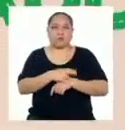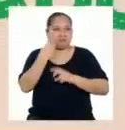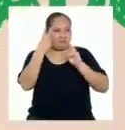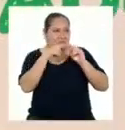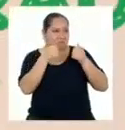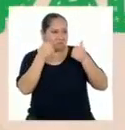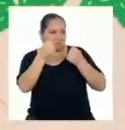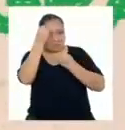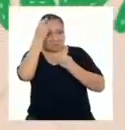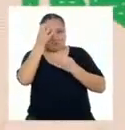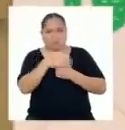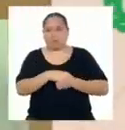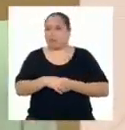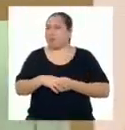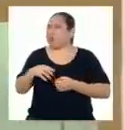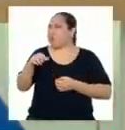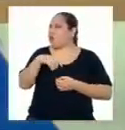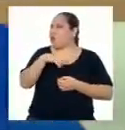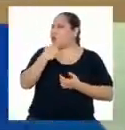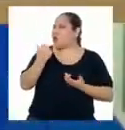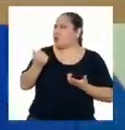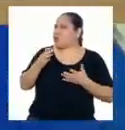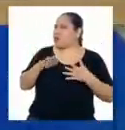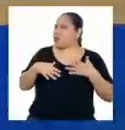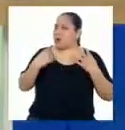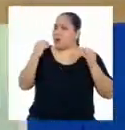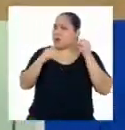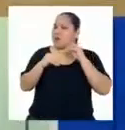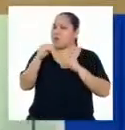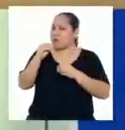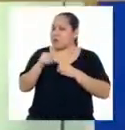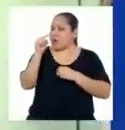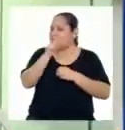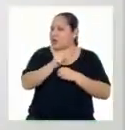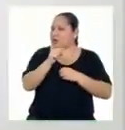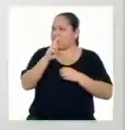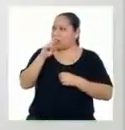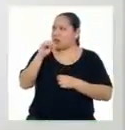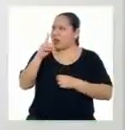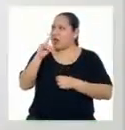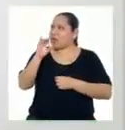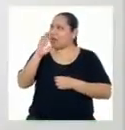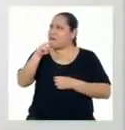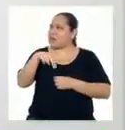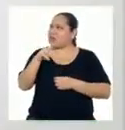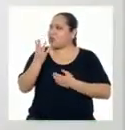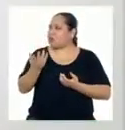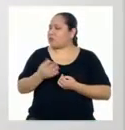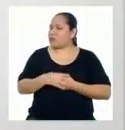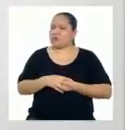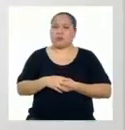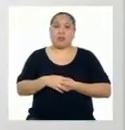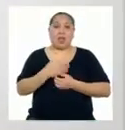Profesor, ¿y en qué otros campos Se puede aplicar esto de la radiación? Antes de responder esta pregunta Me gustaría